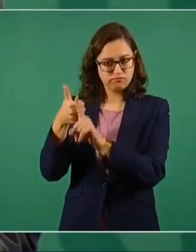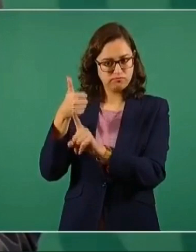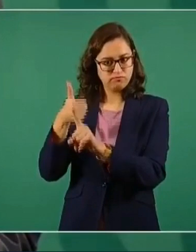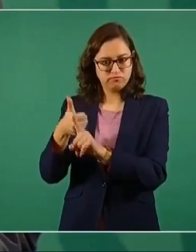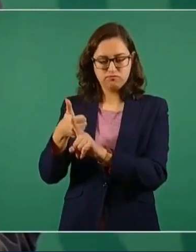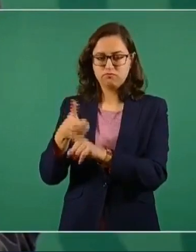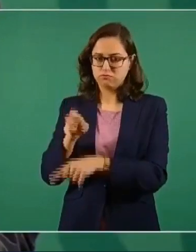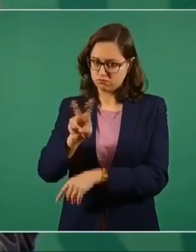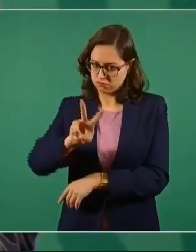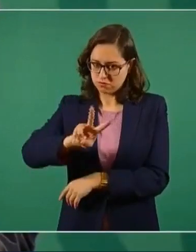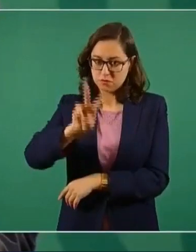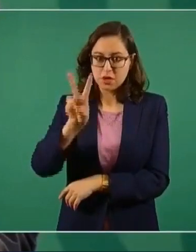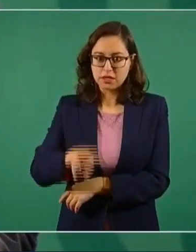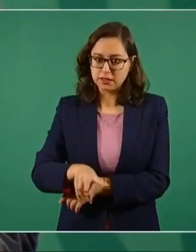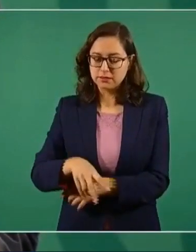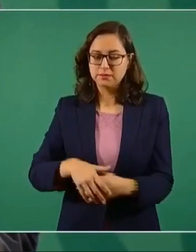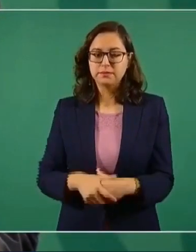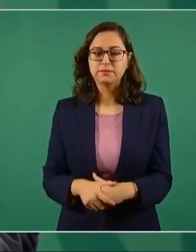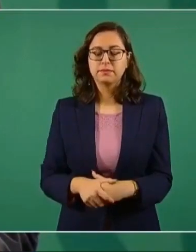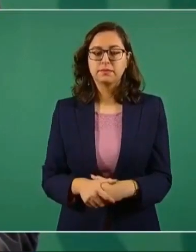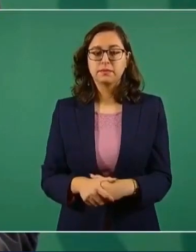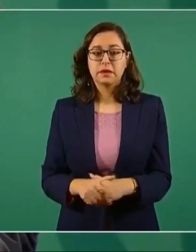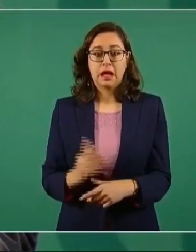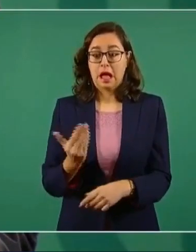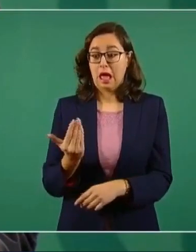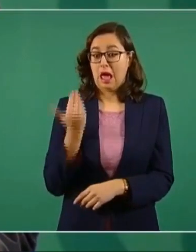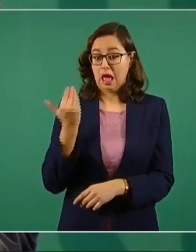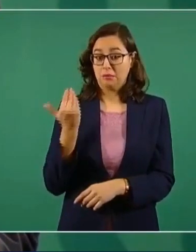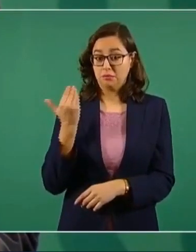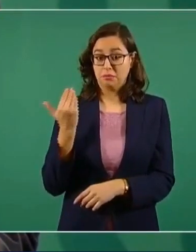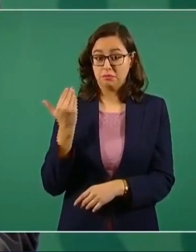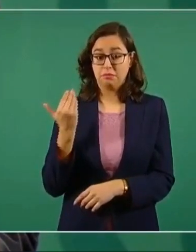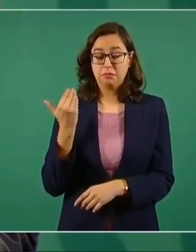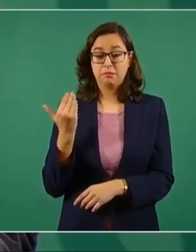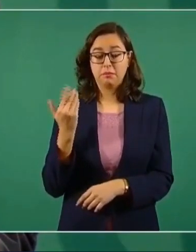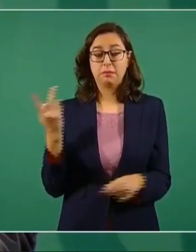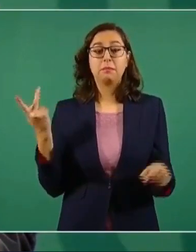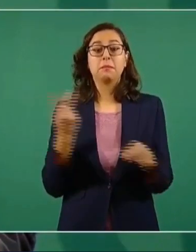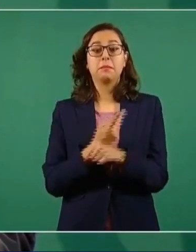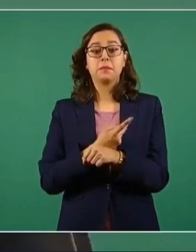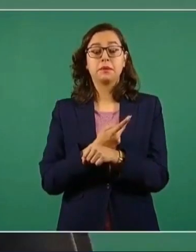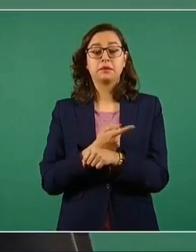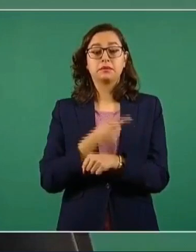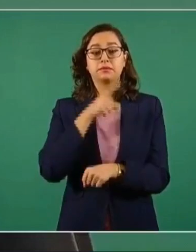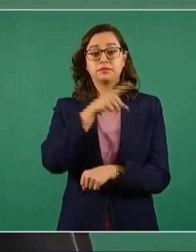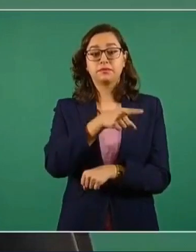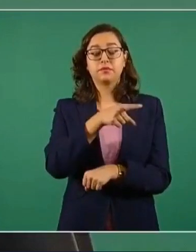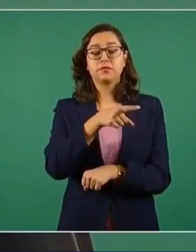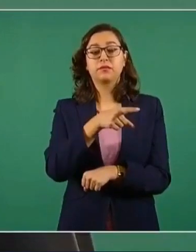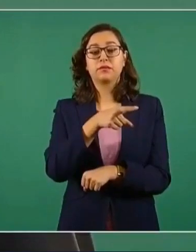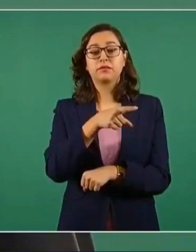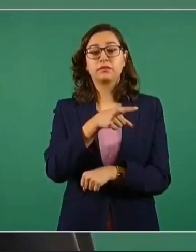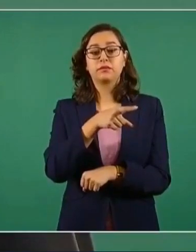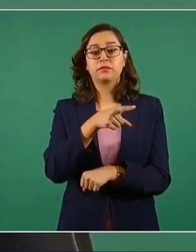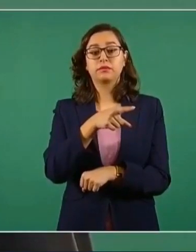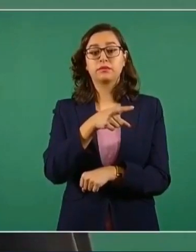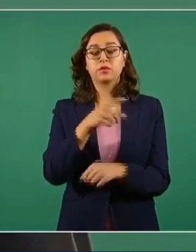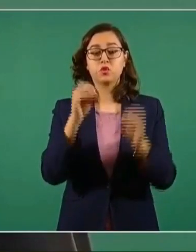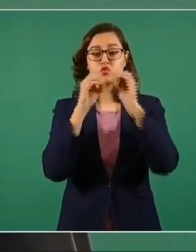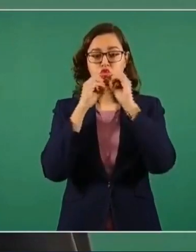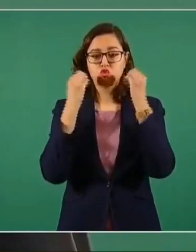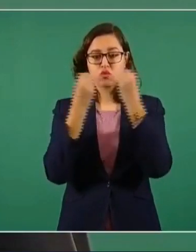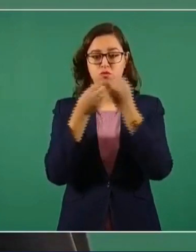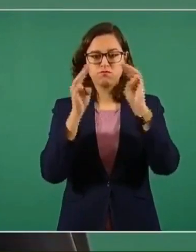que recibió de una de las organizaciones de la